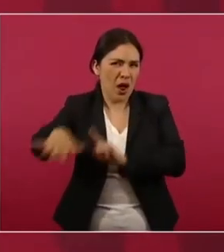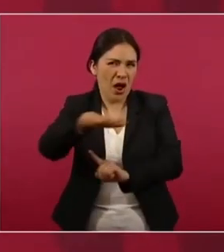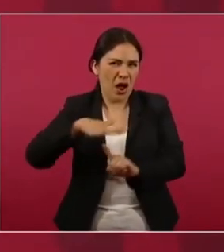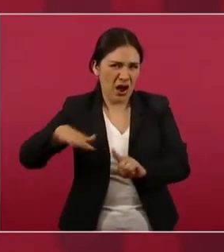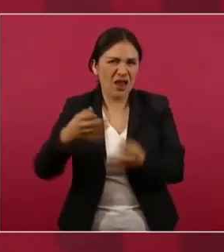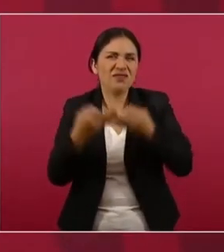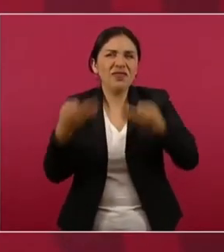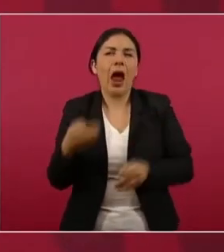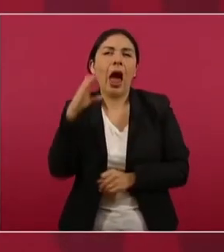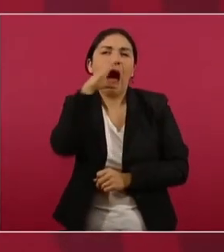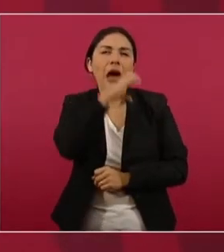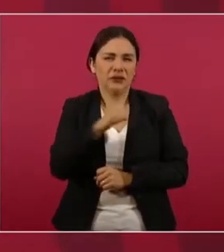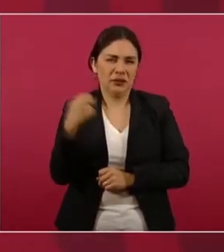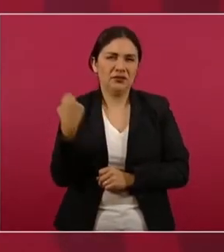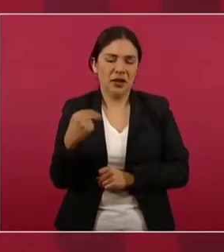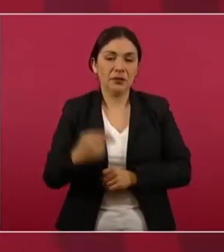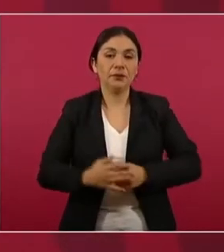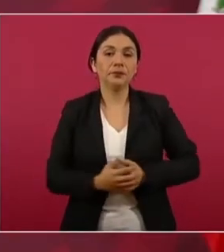quítese el